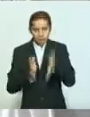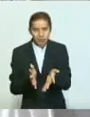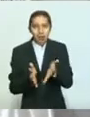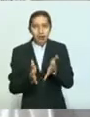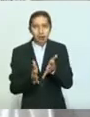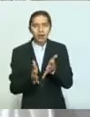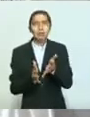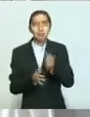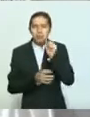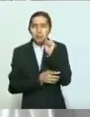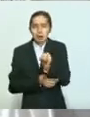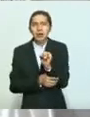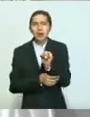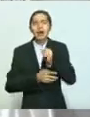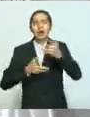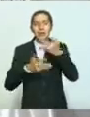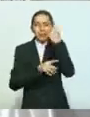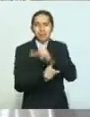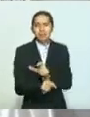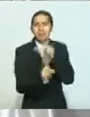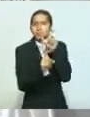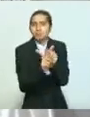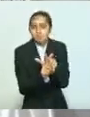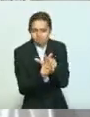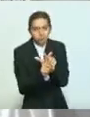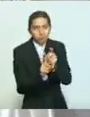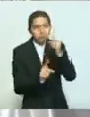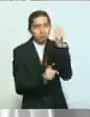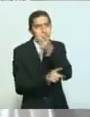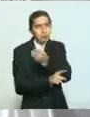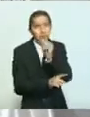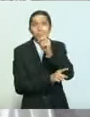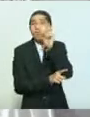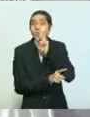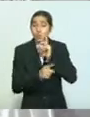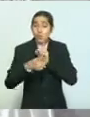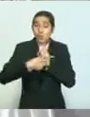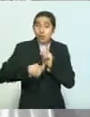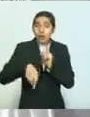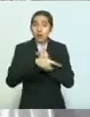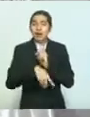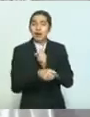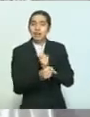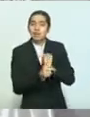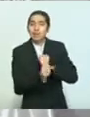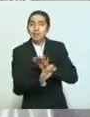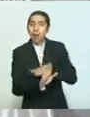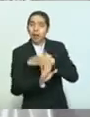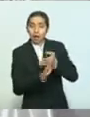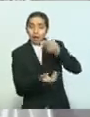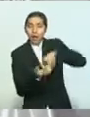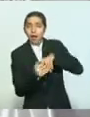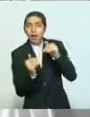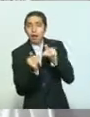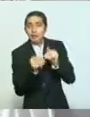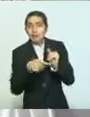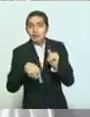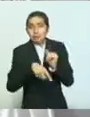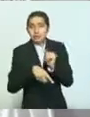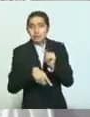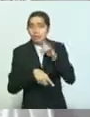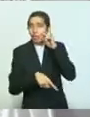medidas de protección para mujeres que han sido víctimas de violencia.